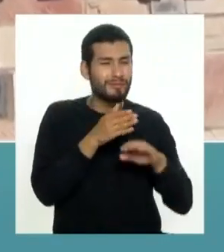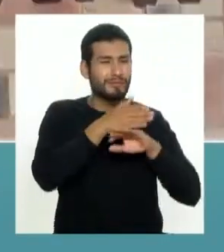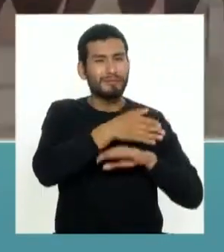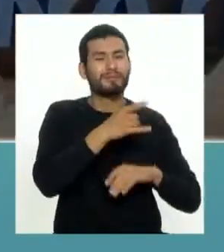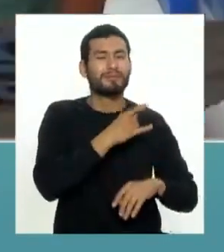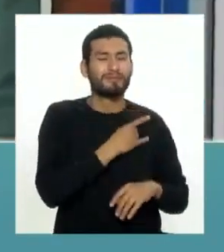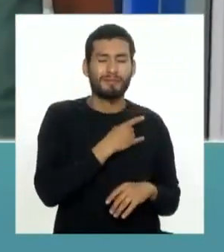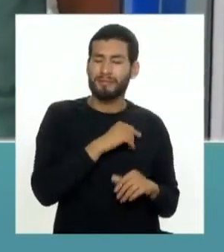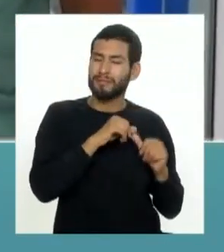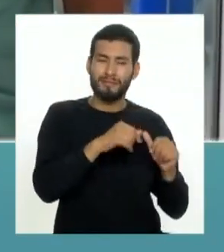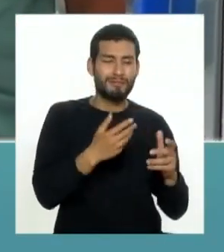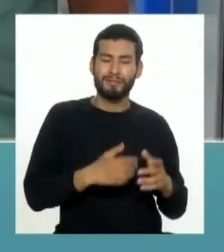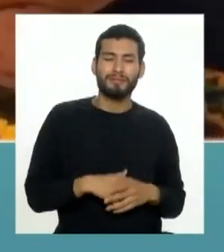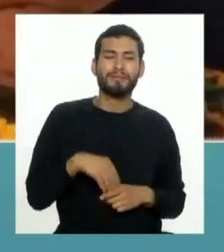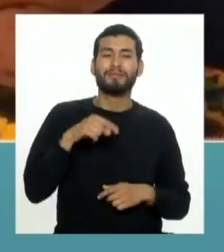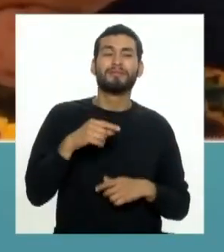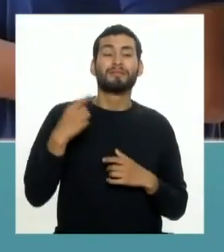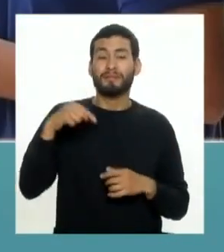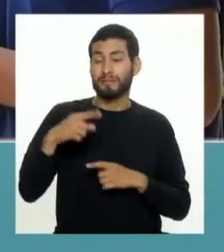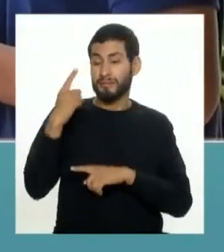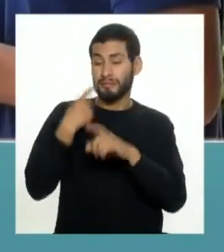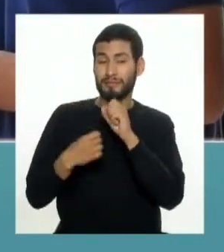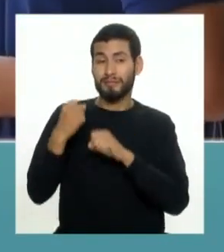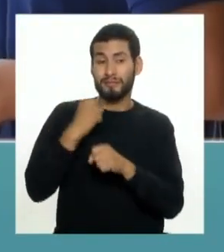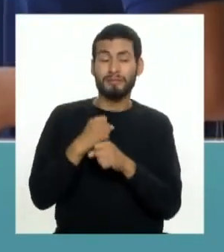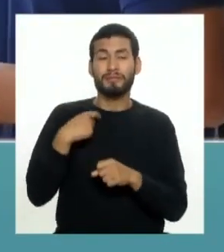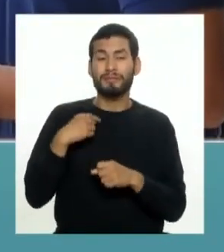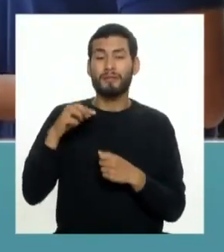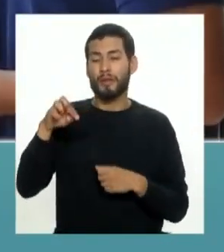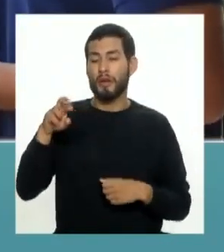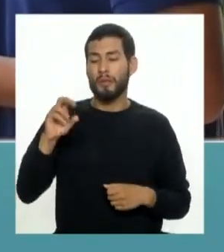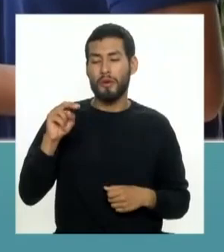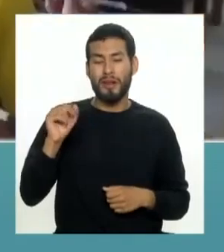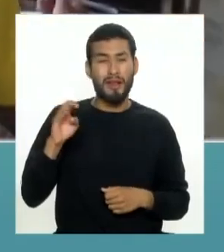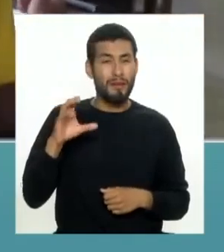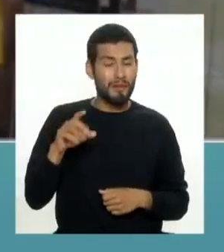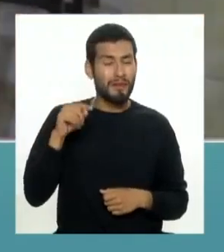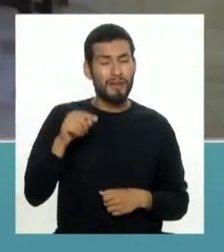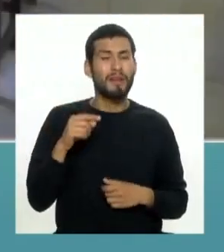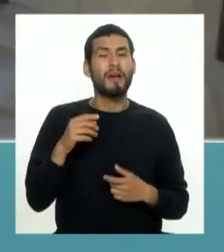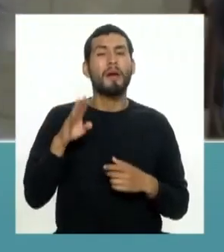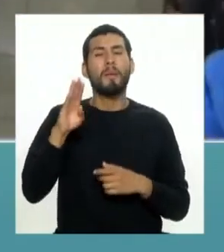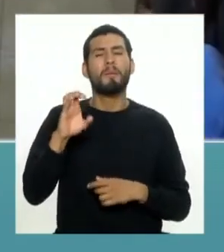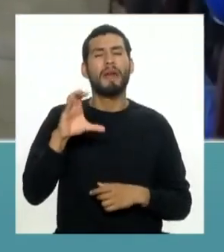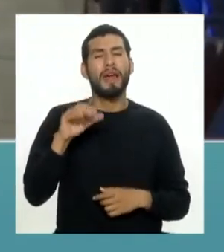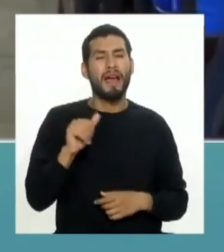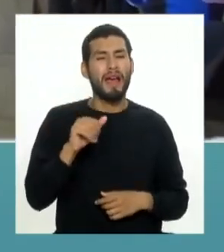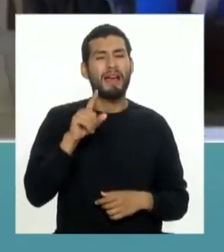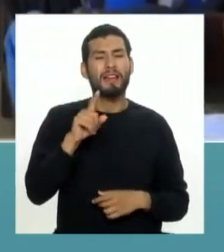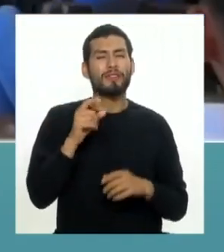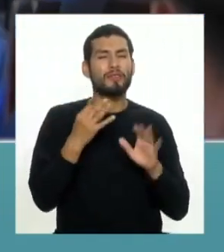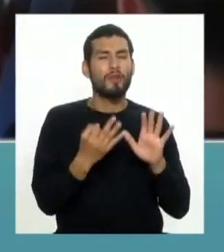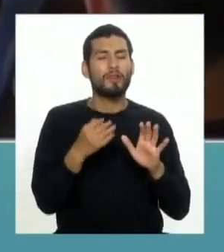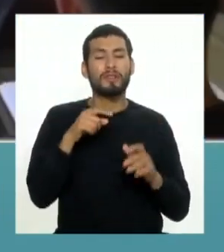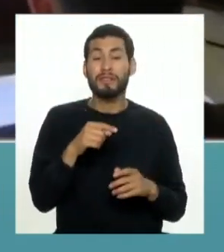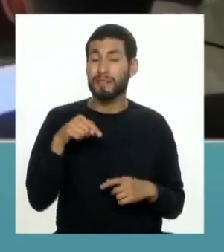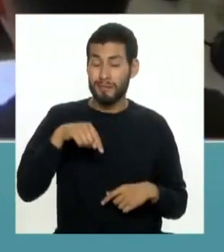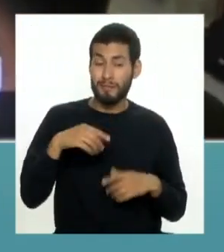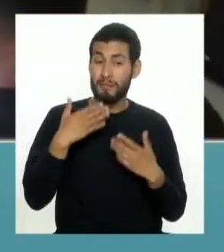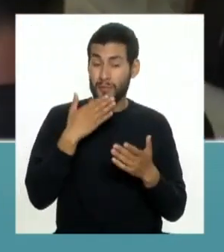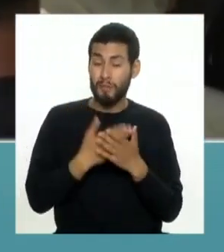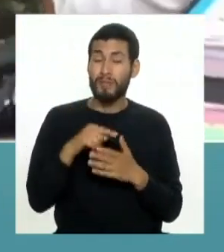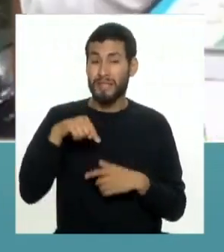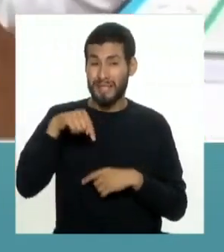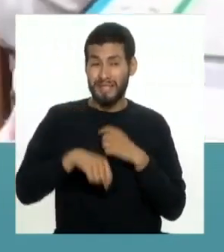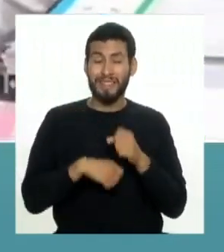entonces el año pasado pudimos firmar un convenio con Pronavec a través de beca 18 y una gran noticia que este año a través